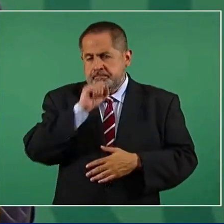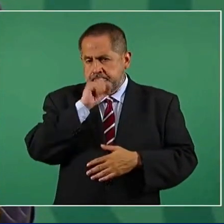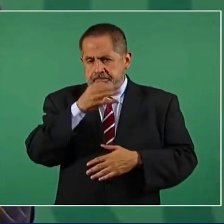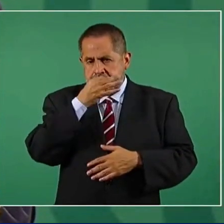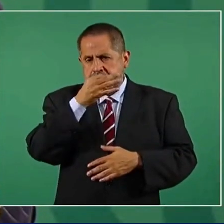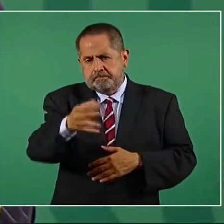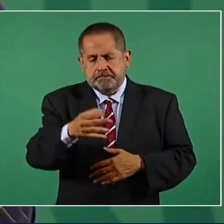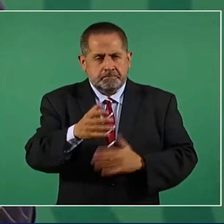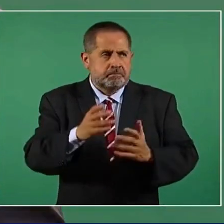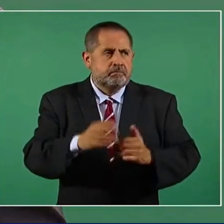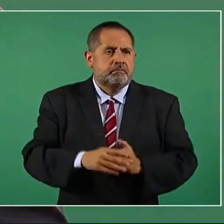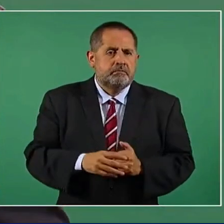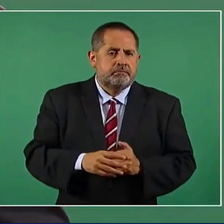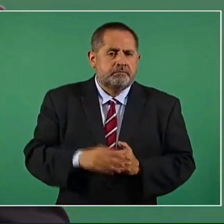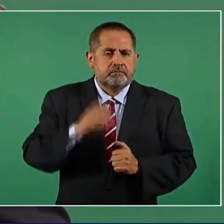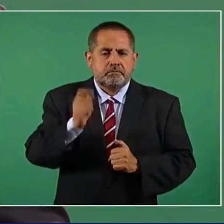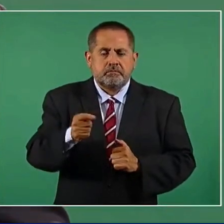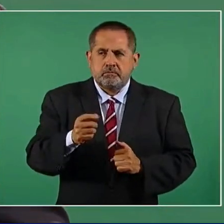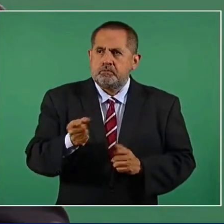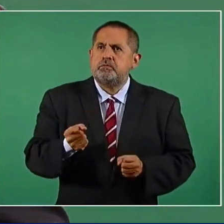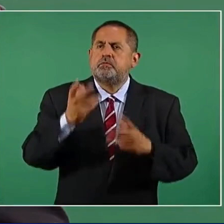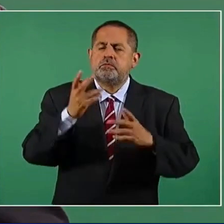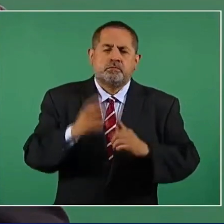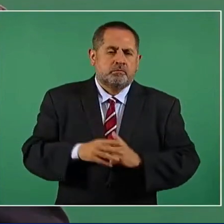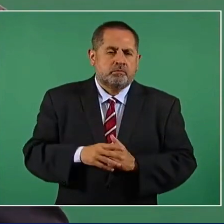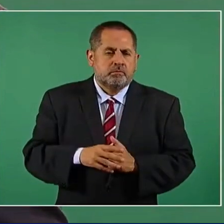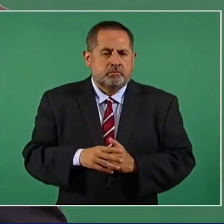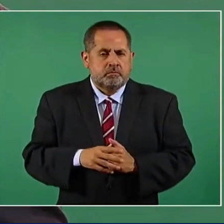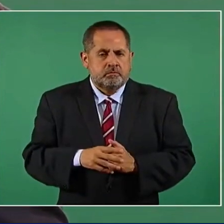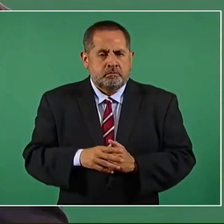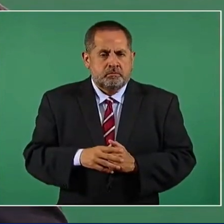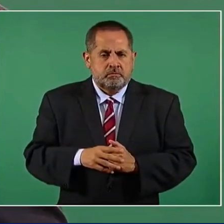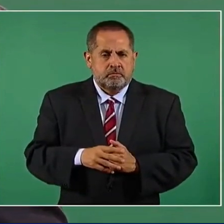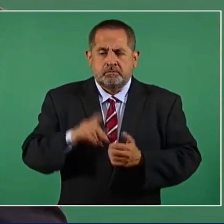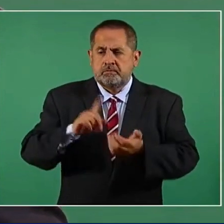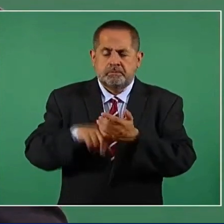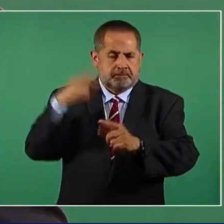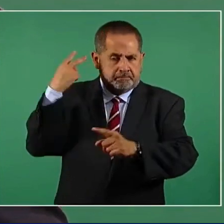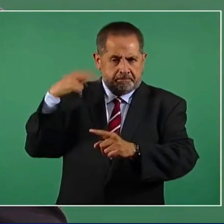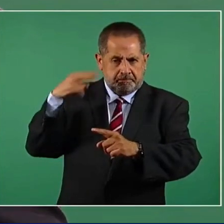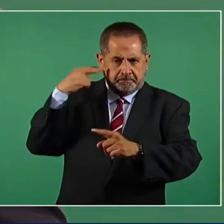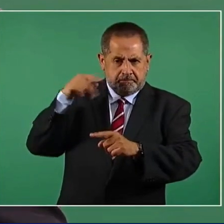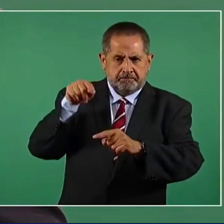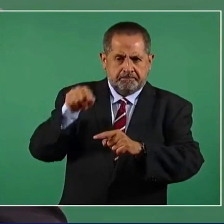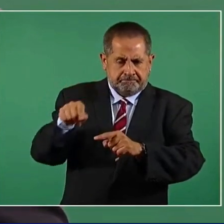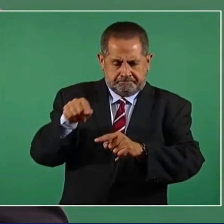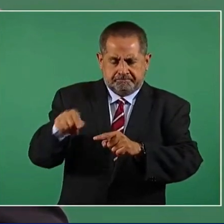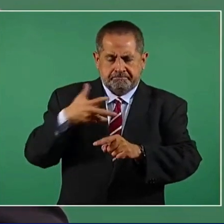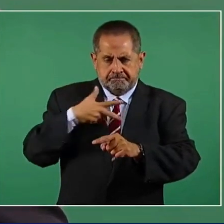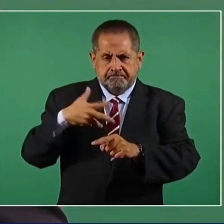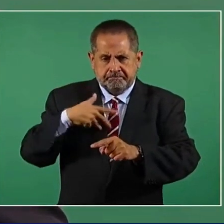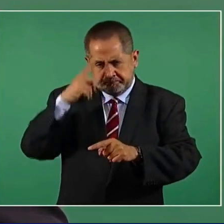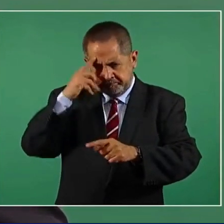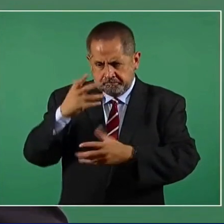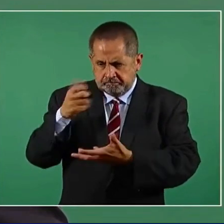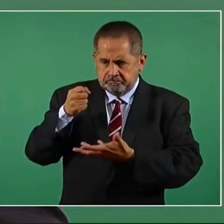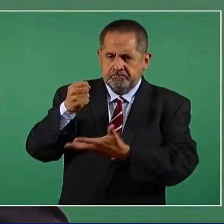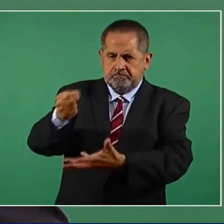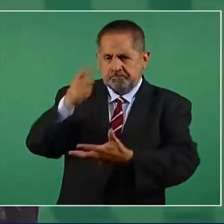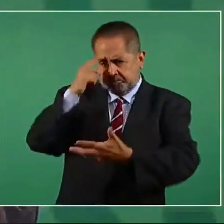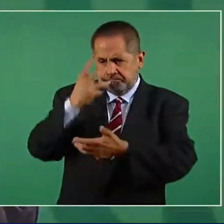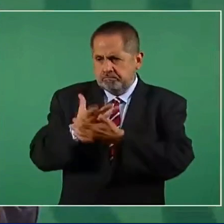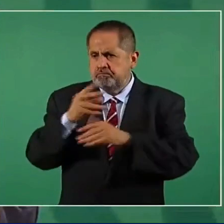informar de cuánto tiene Veracruz para mantenimiento